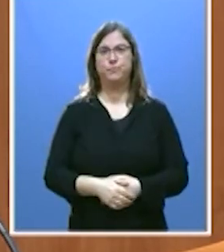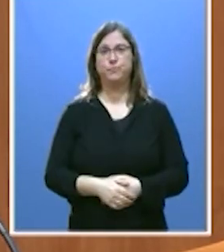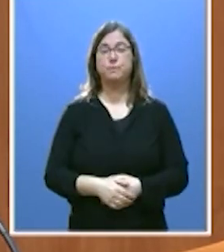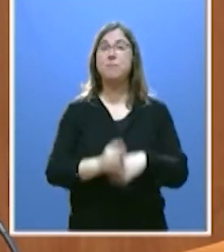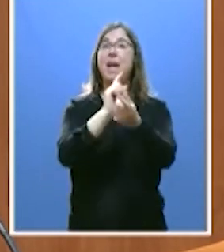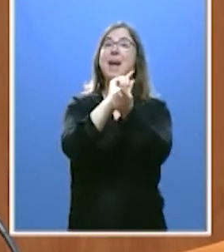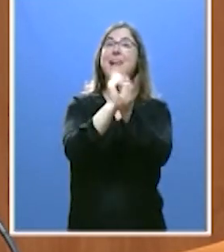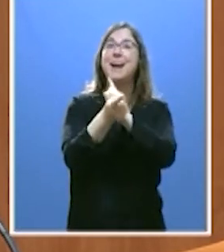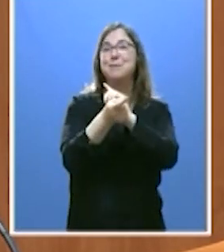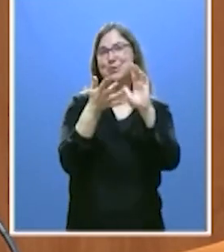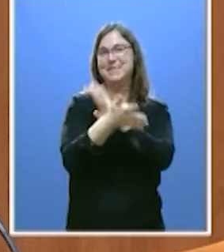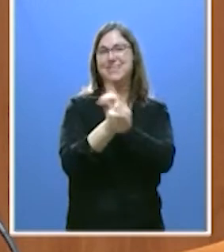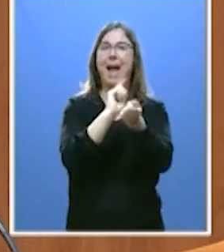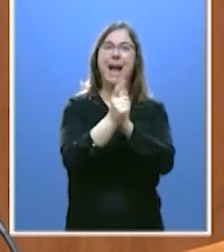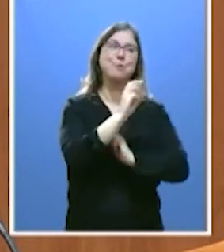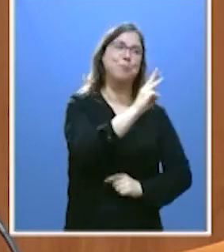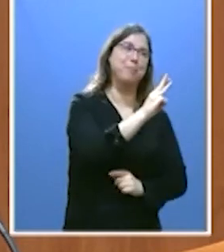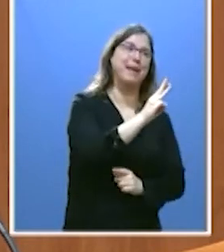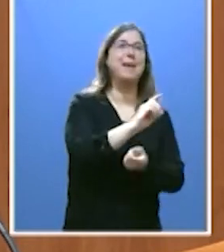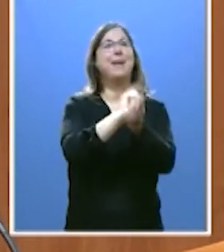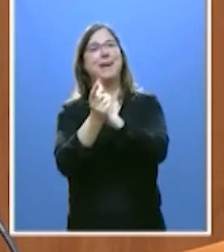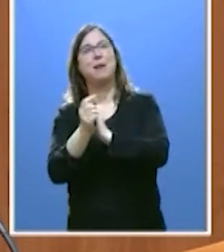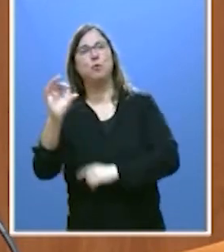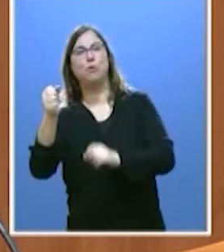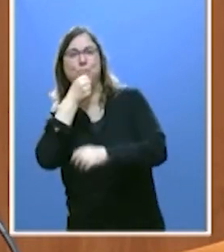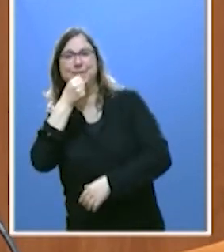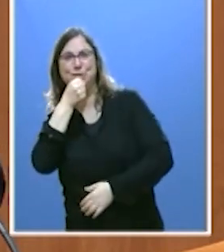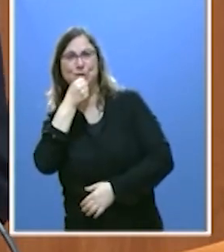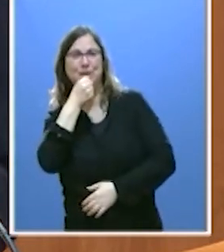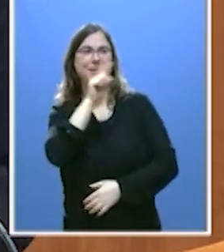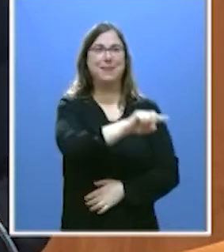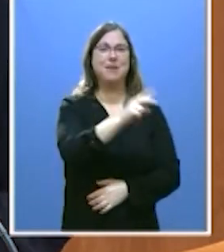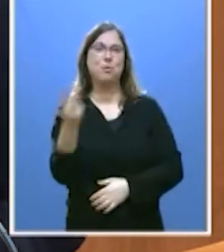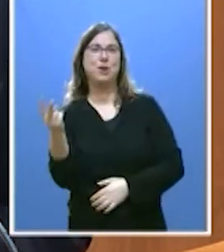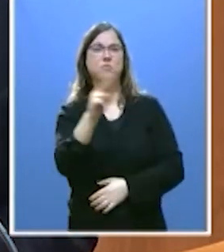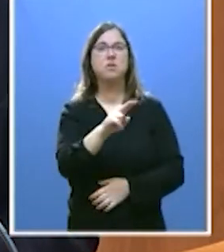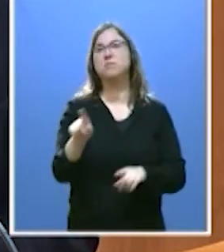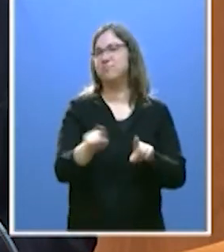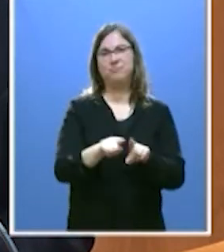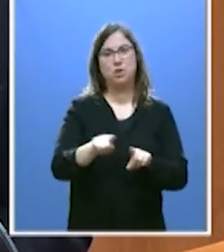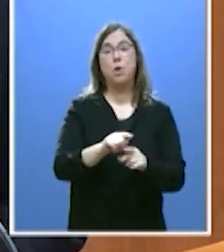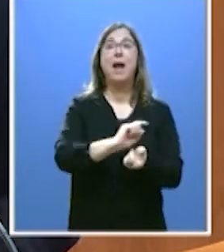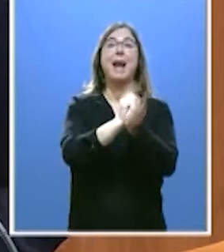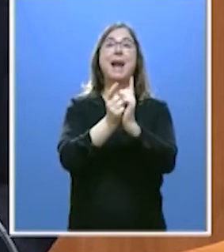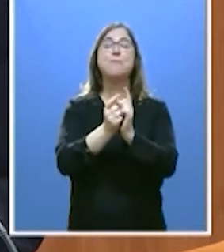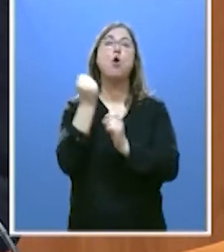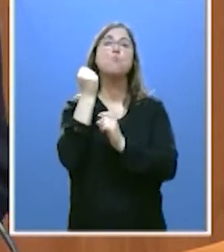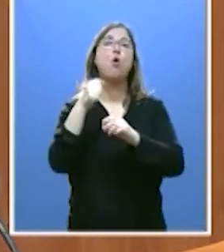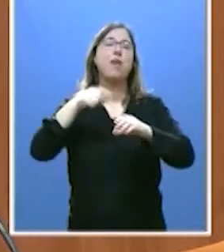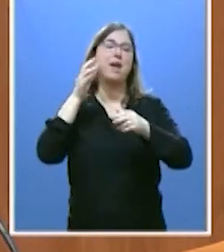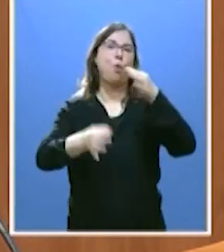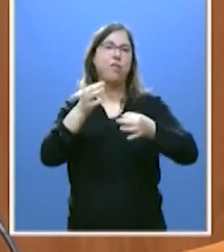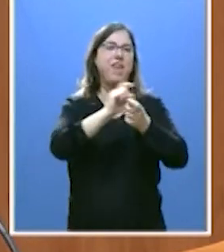cambiar al PP por el PSOE. El cambio no es sustituir unos vocales del Consejo del Poder Judicial por otros. El cambio